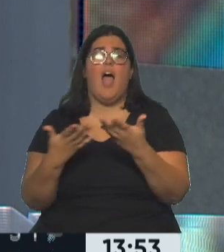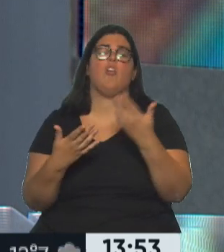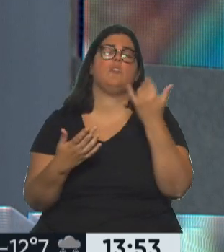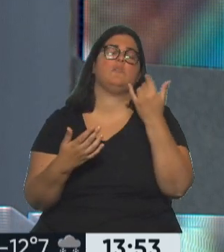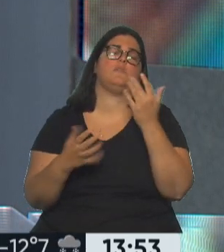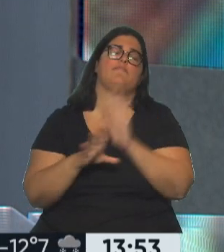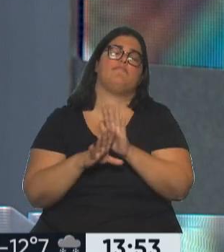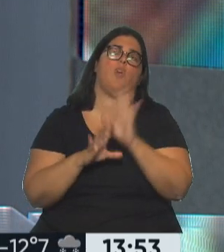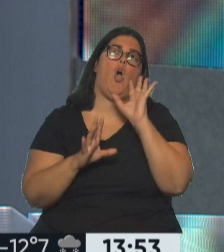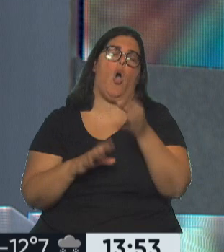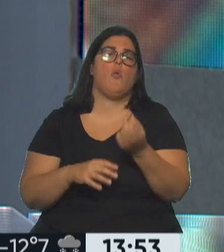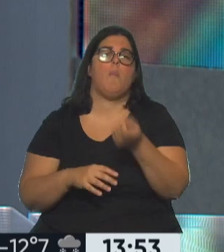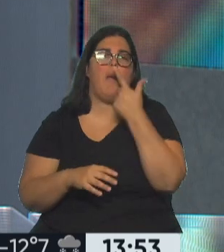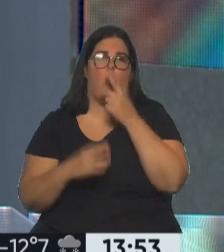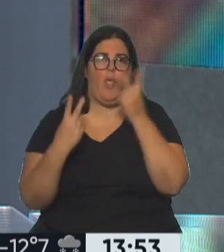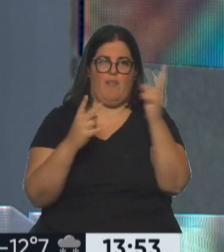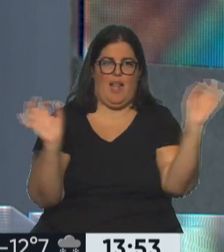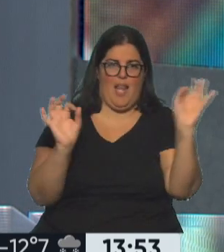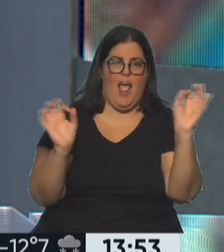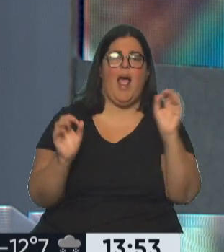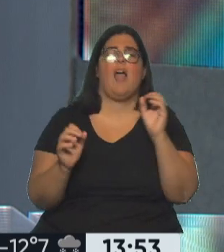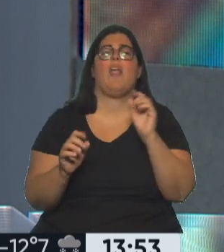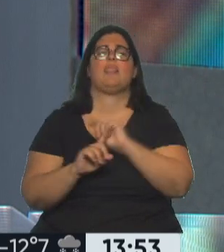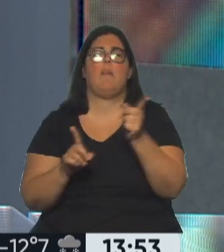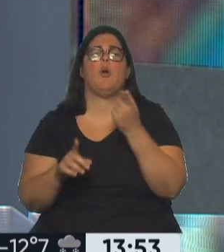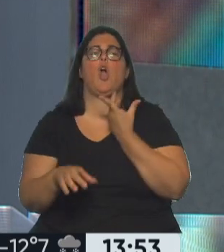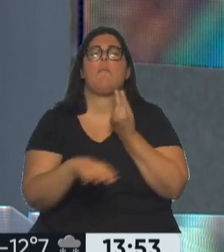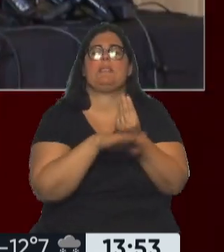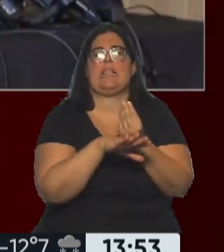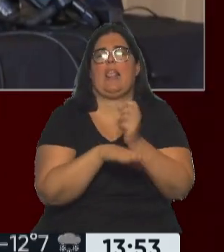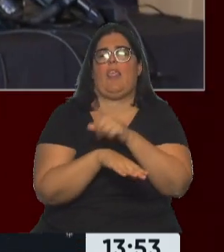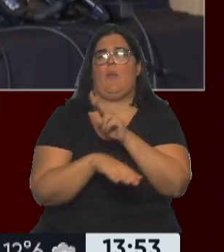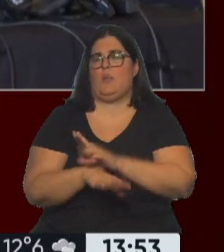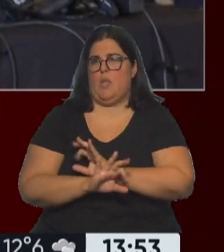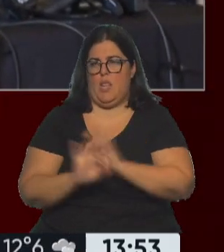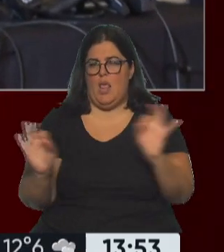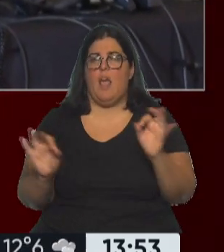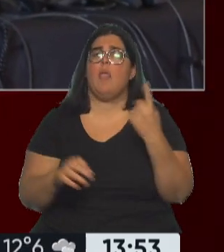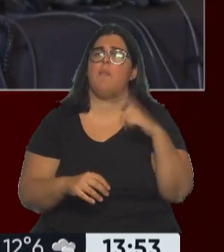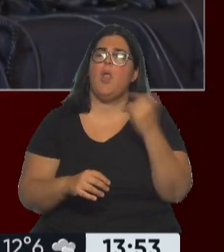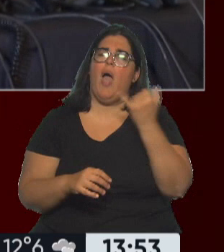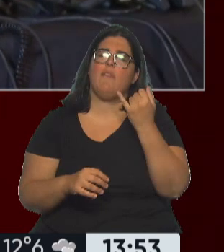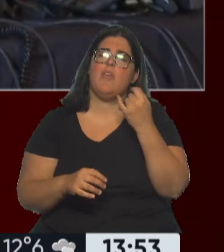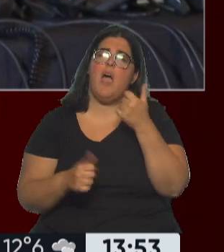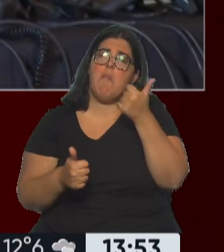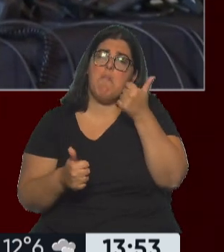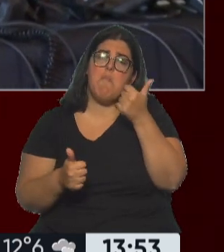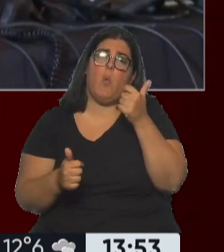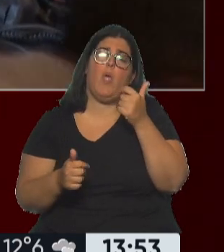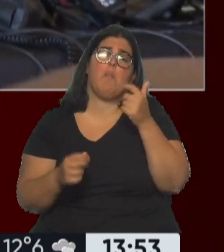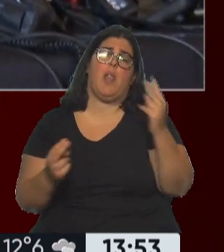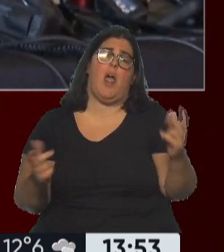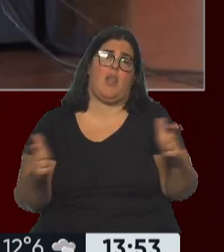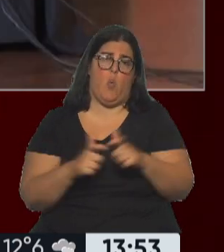Nicolás Maduro no viajó y tampoco fue un representante de primer nivel, sí había un visto bueno, digamos, para esta reunión.